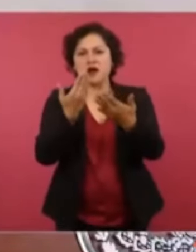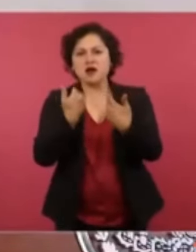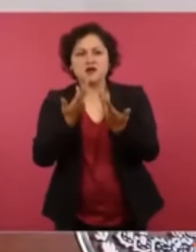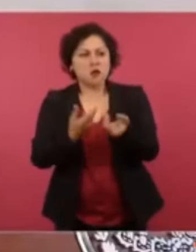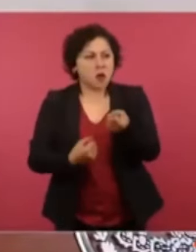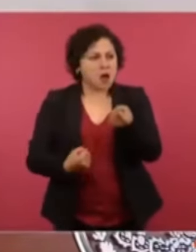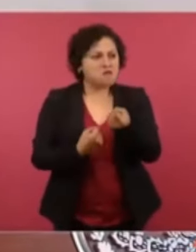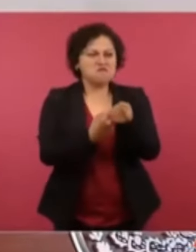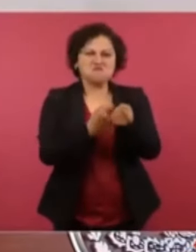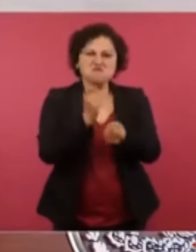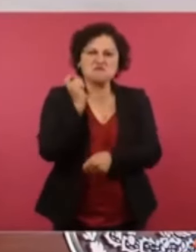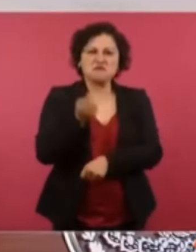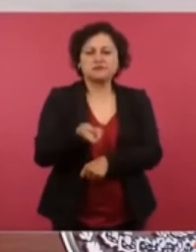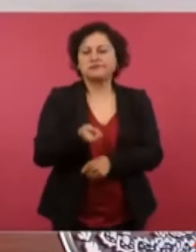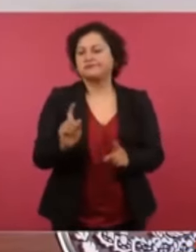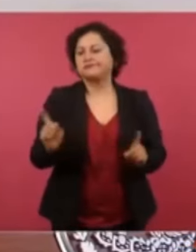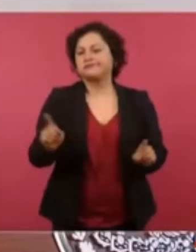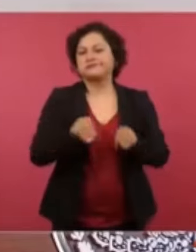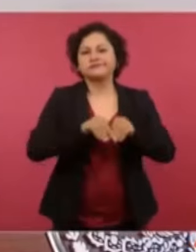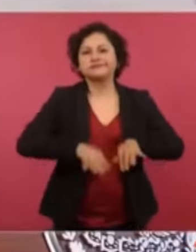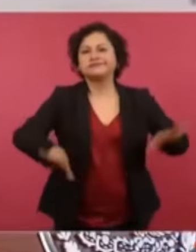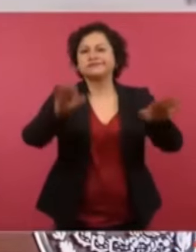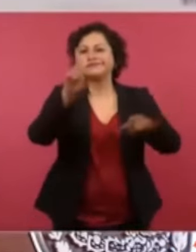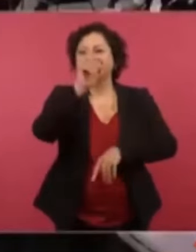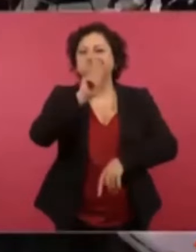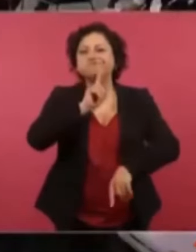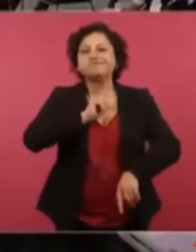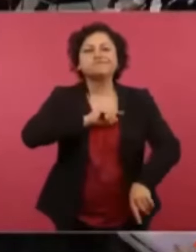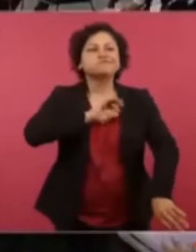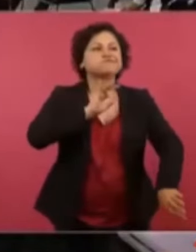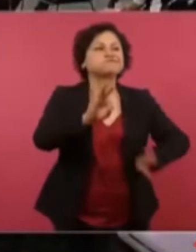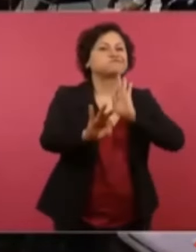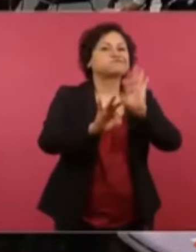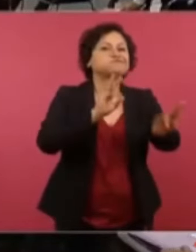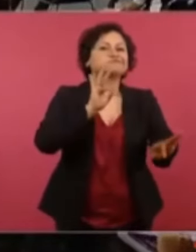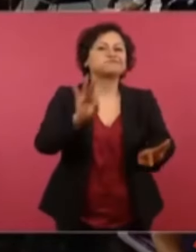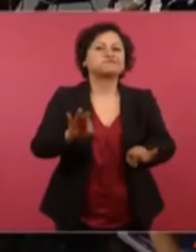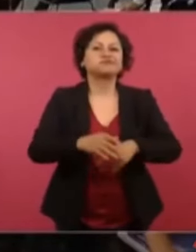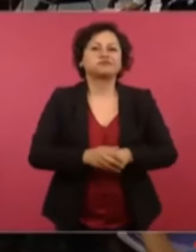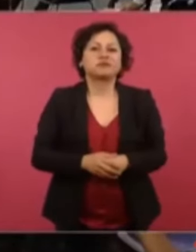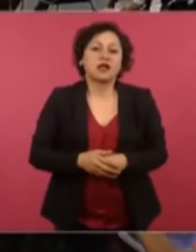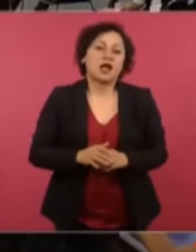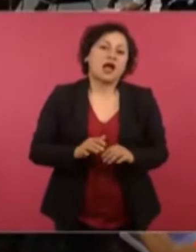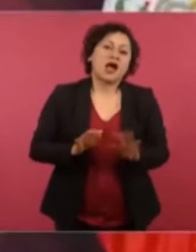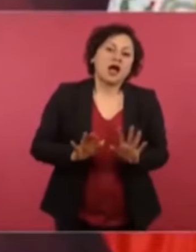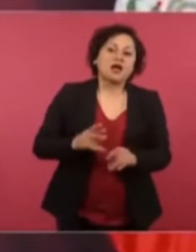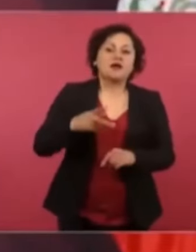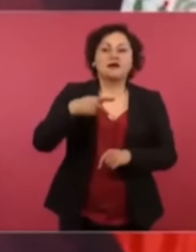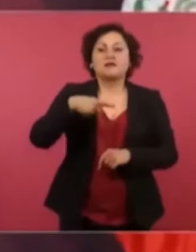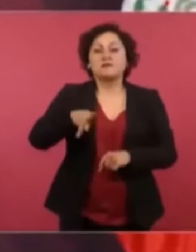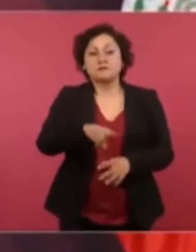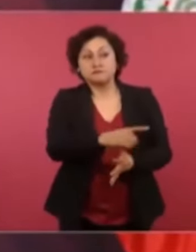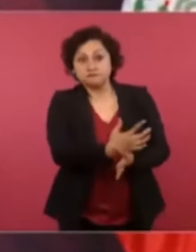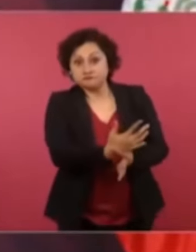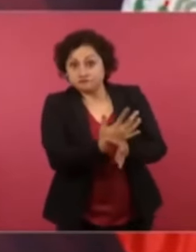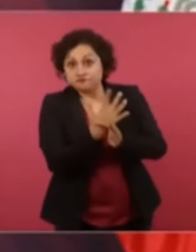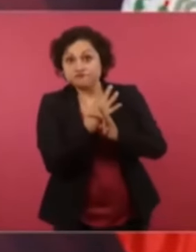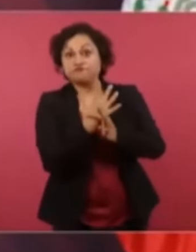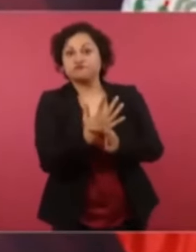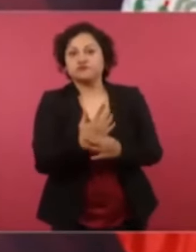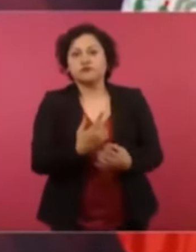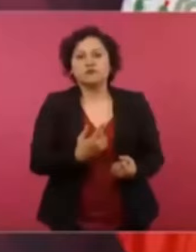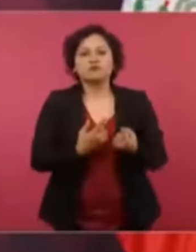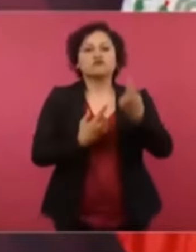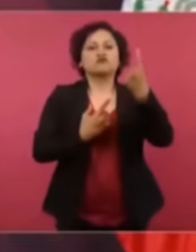Pero trajeron al mejor periodista del mundo, desde